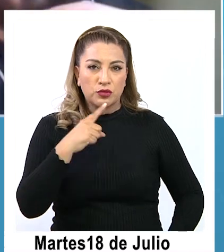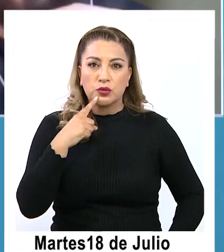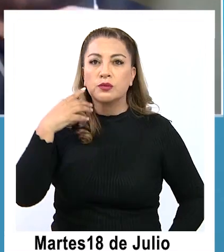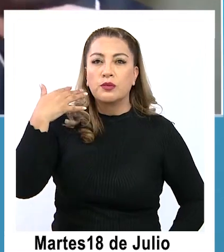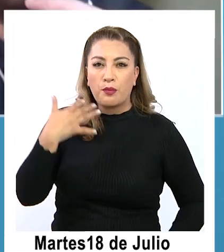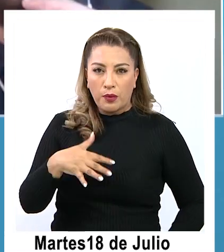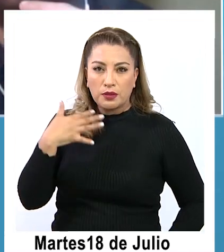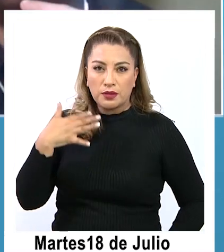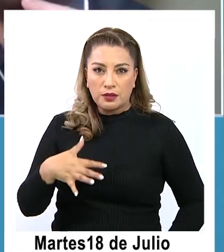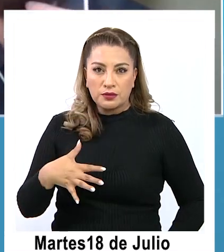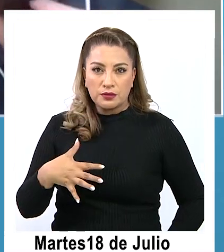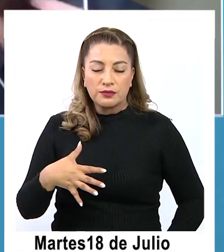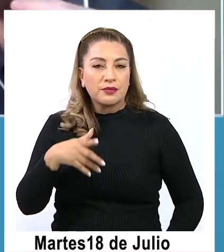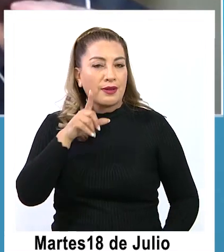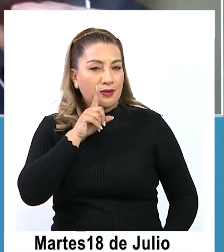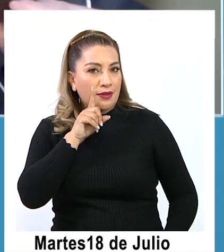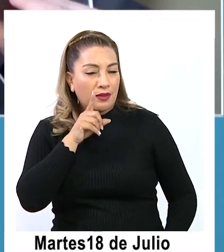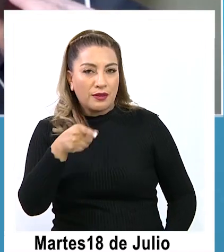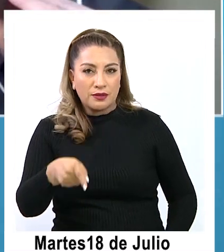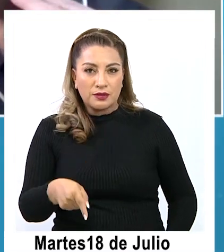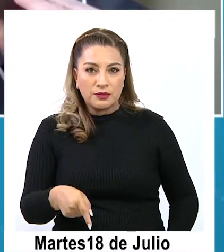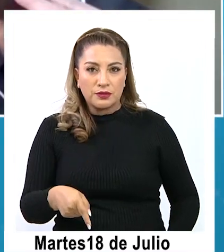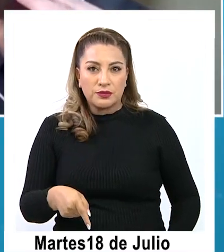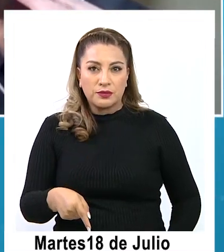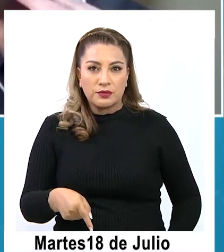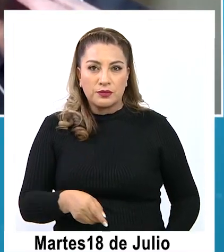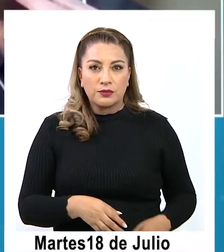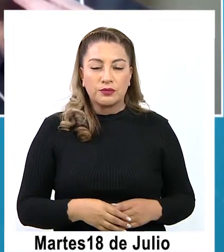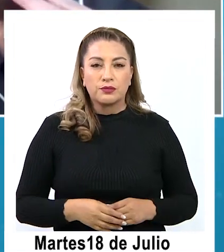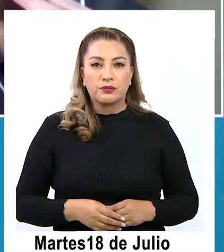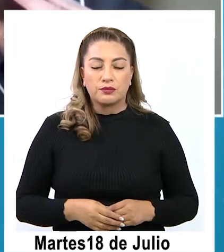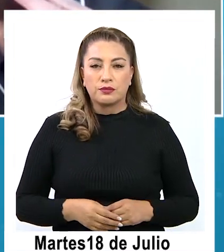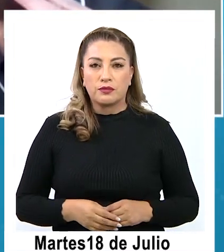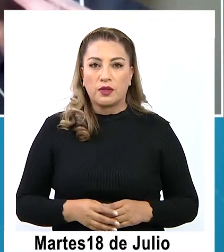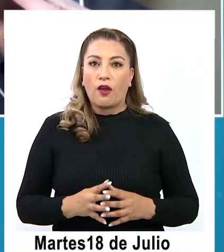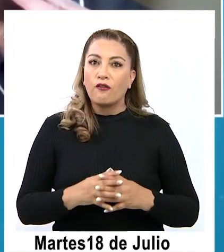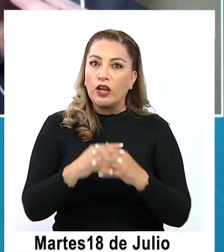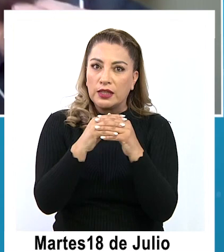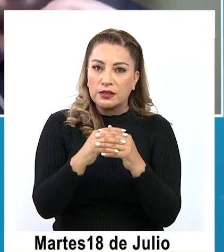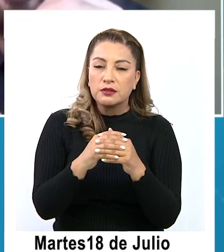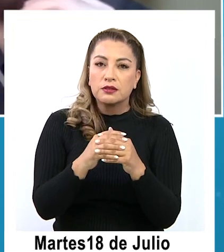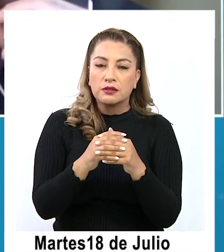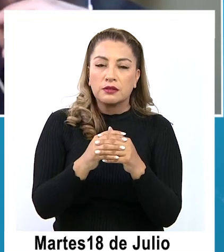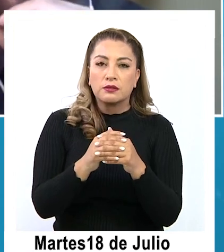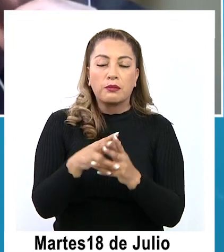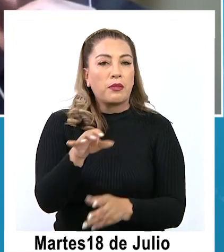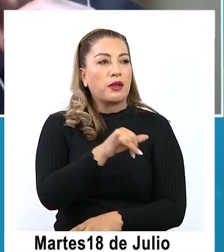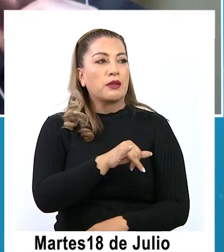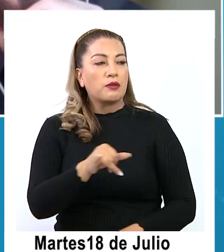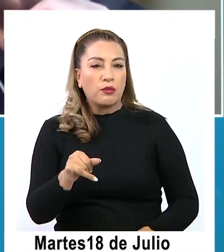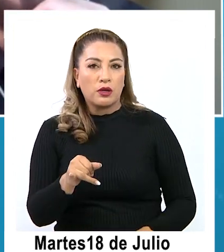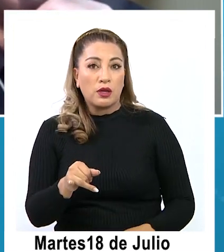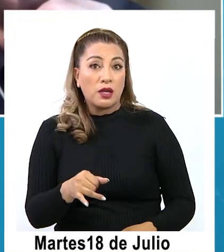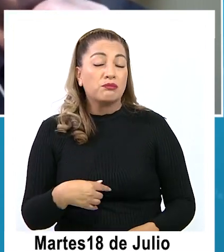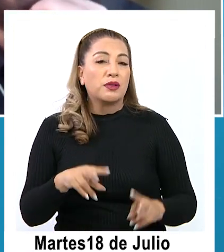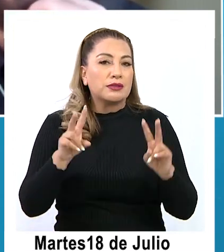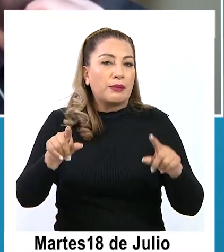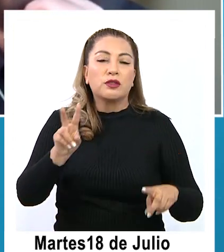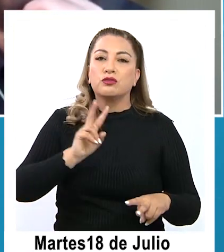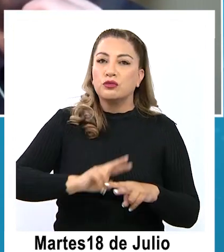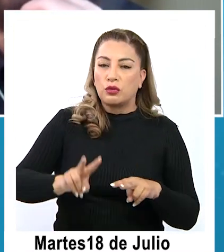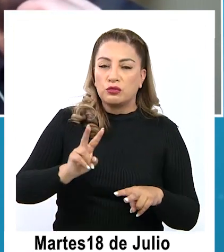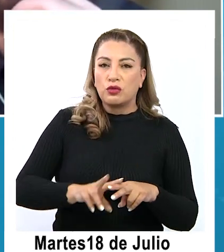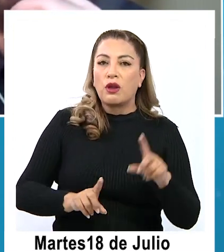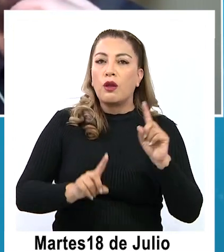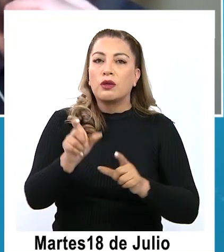importante poder contar con esa eh fortalecimiento para poder ir en la solución a